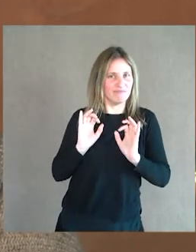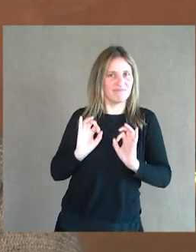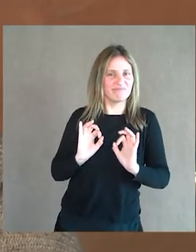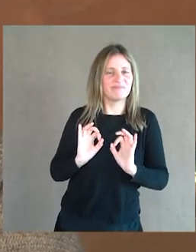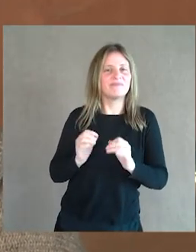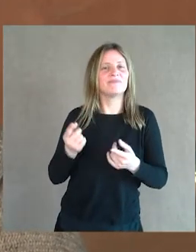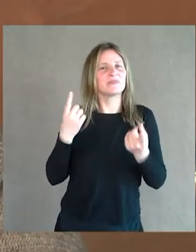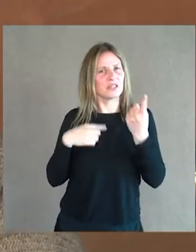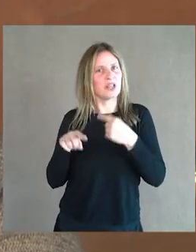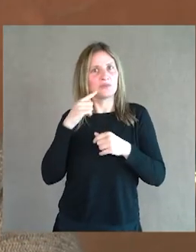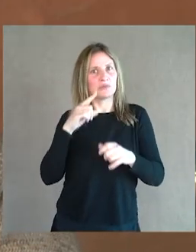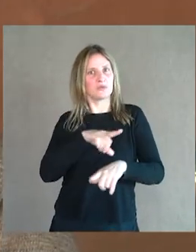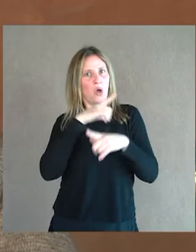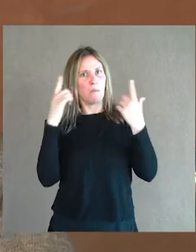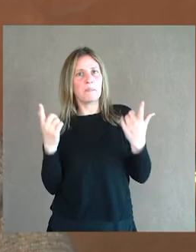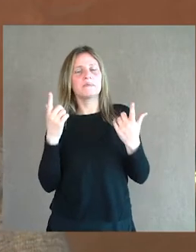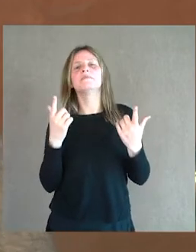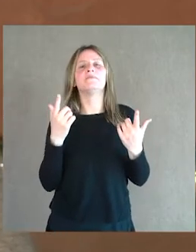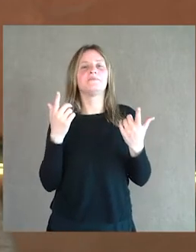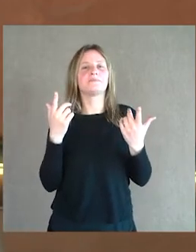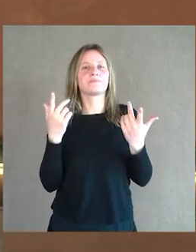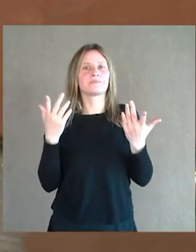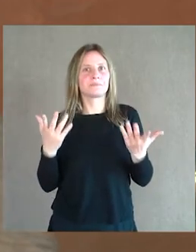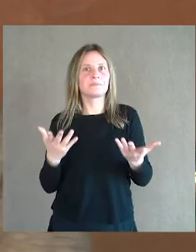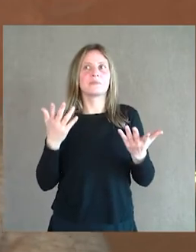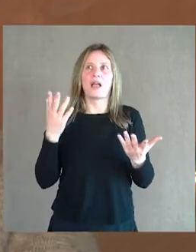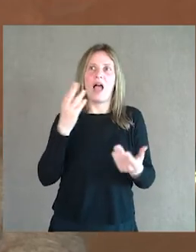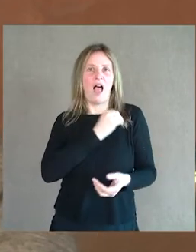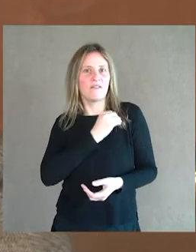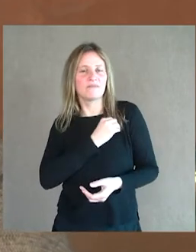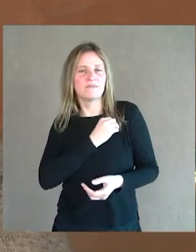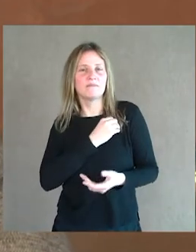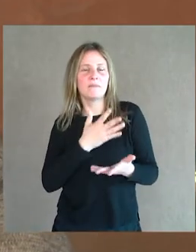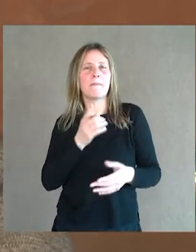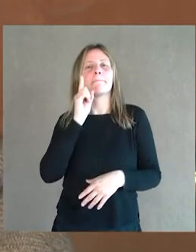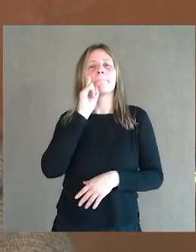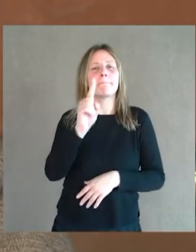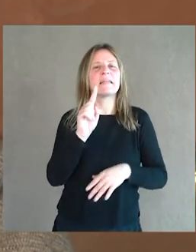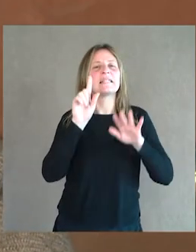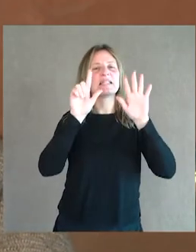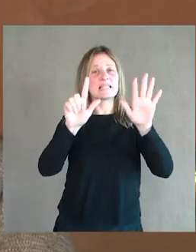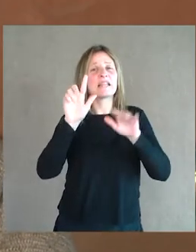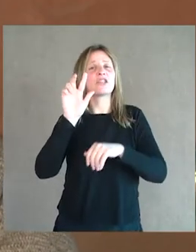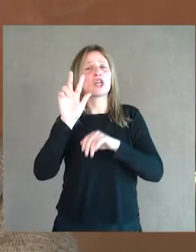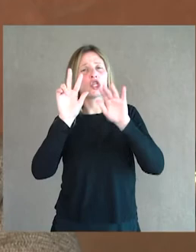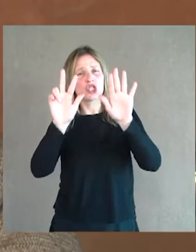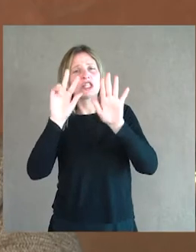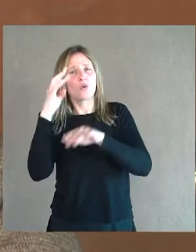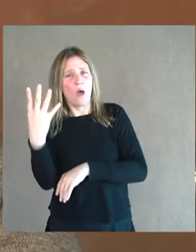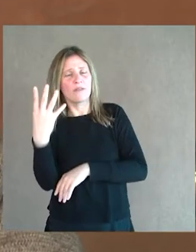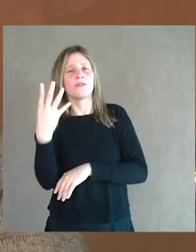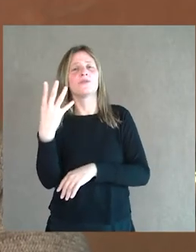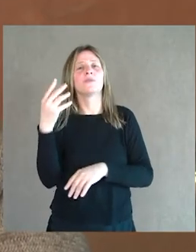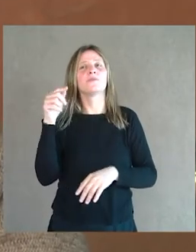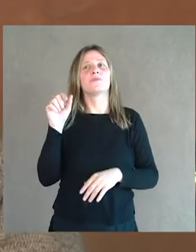con mucha sorpresa cuando se entera en 1784 que